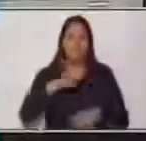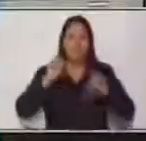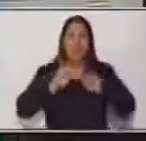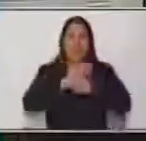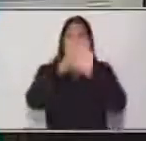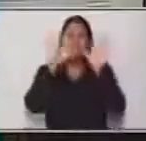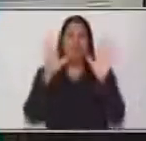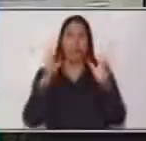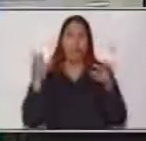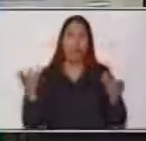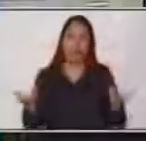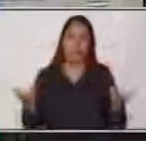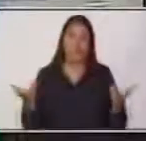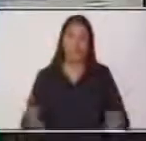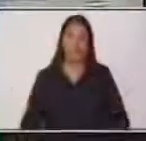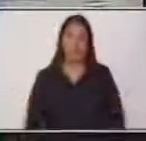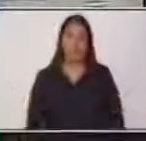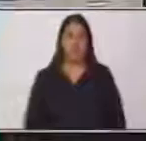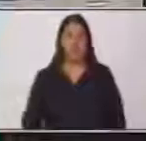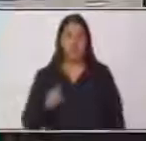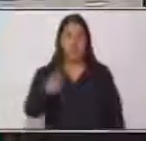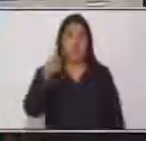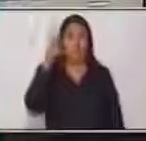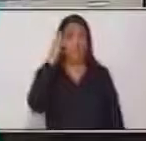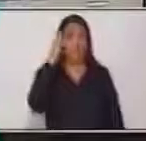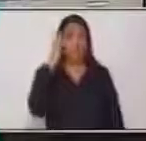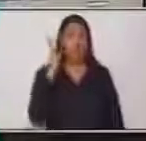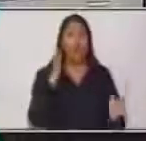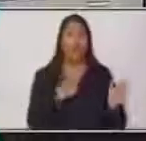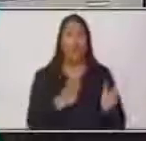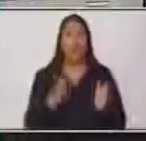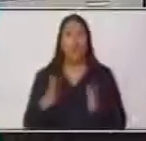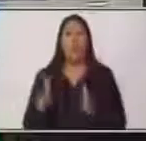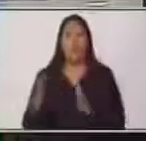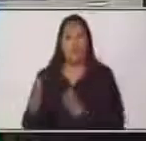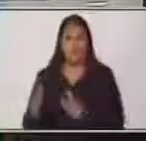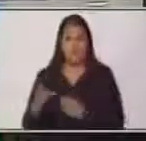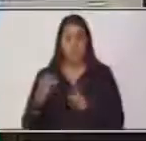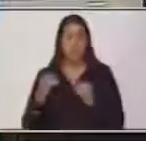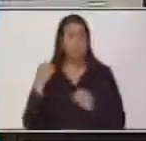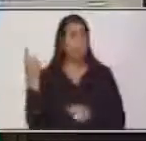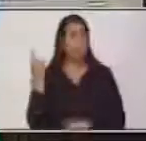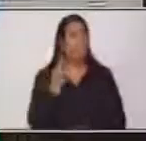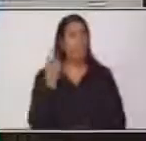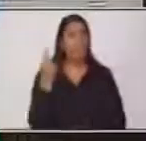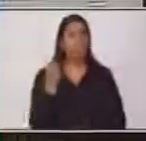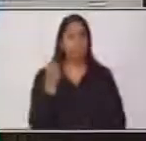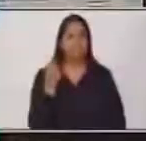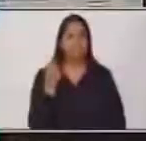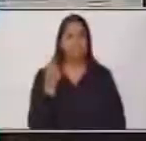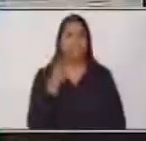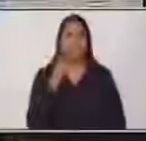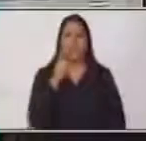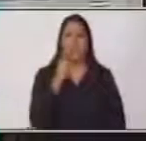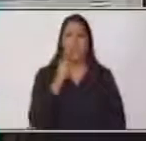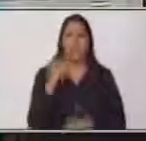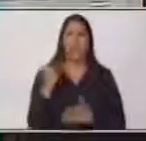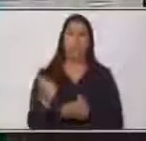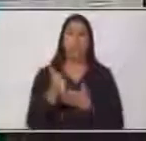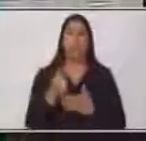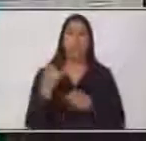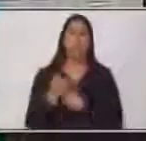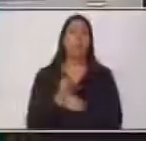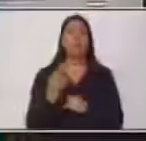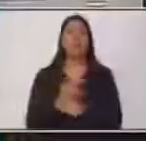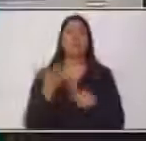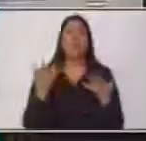un texto expositivo. Recuerde, el orden es sumamente importante. El empleo de los recursos. Los